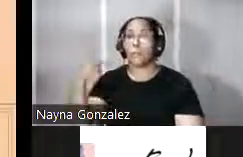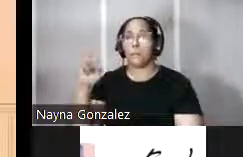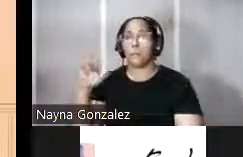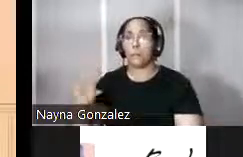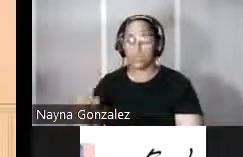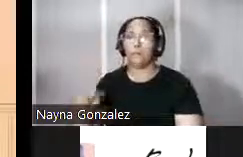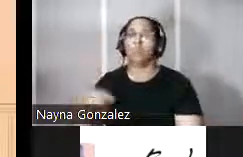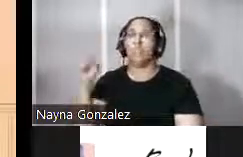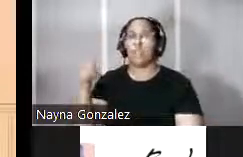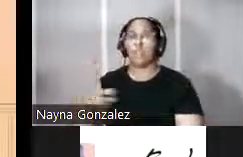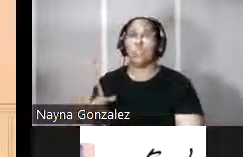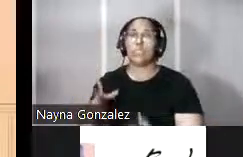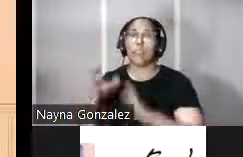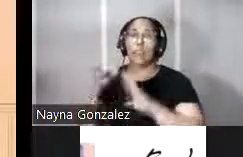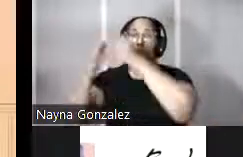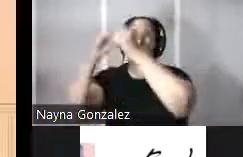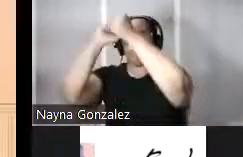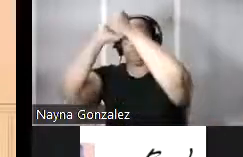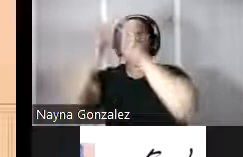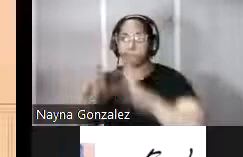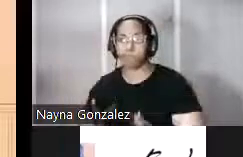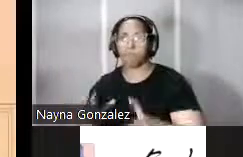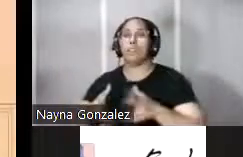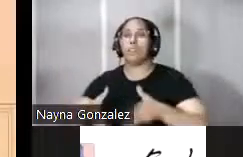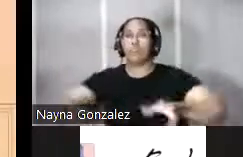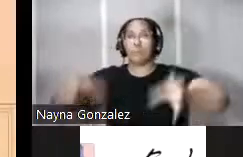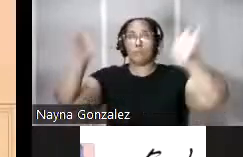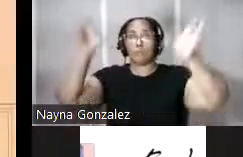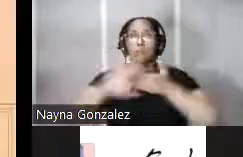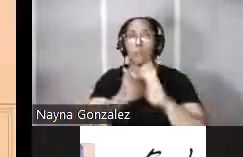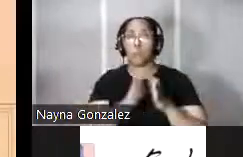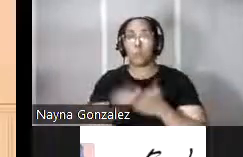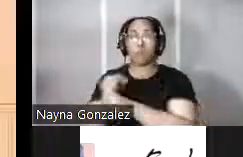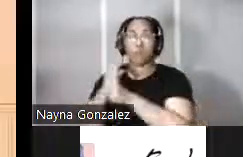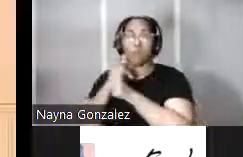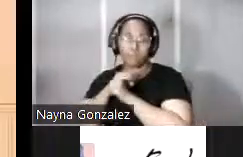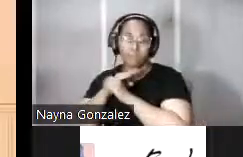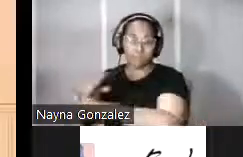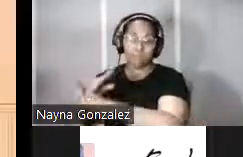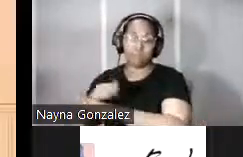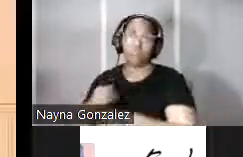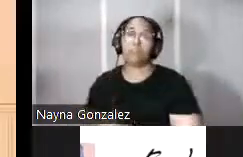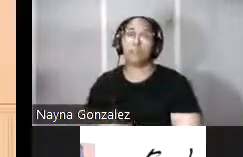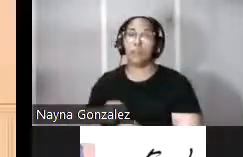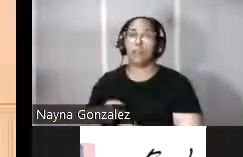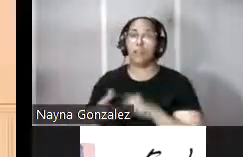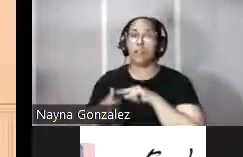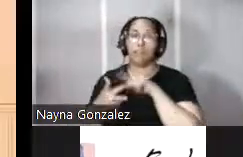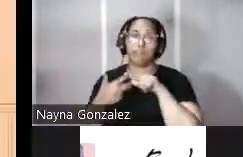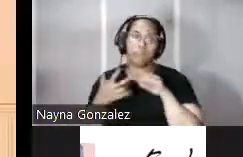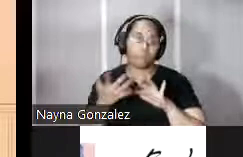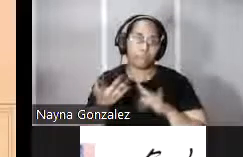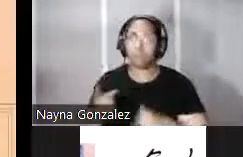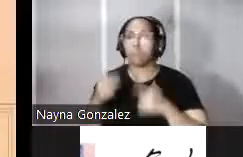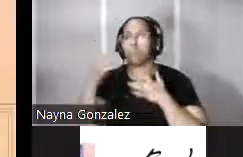de derribar parte del recinto amurallado de la ciudad con el objetivo de evitar el hacinamiento y numerosas epidemias y